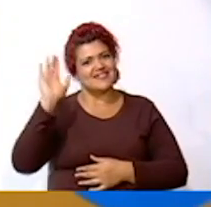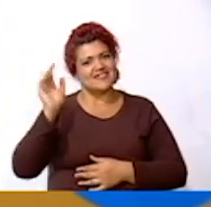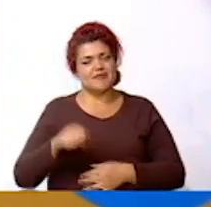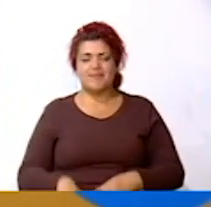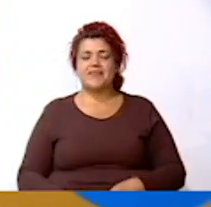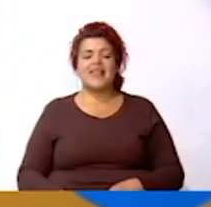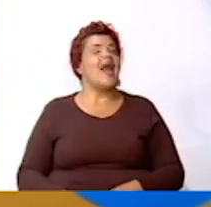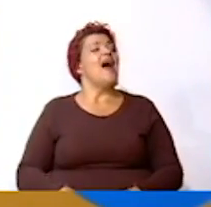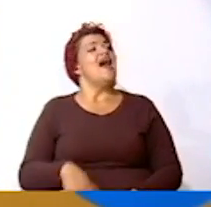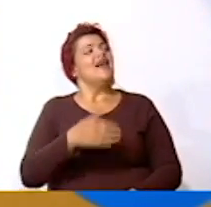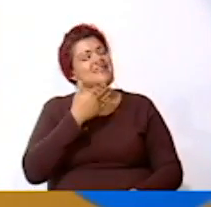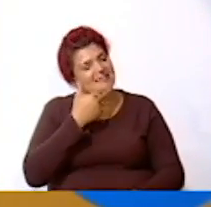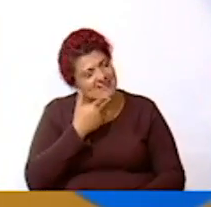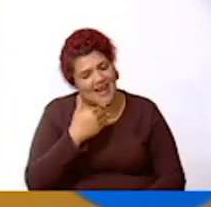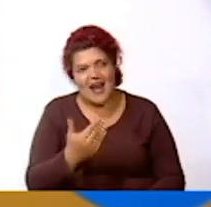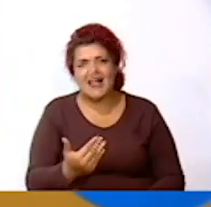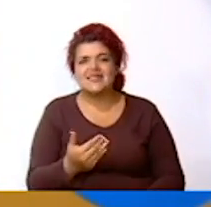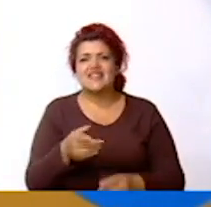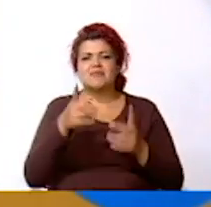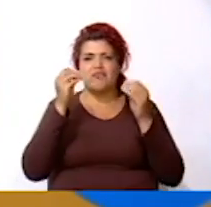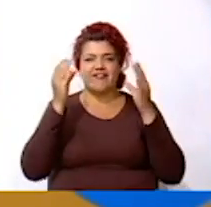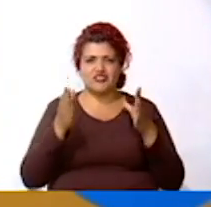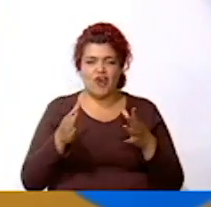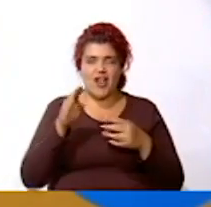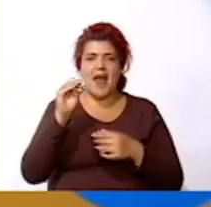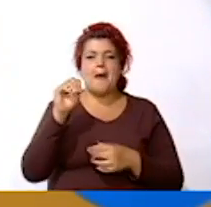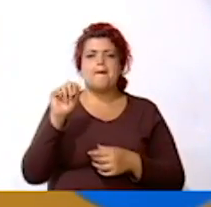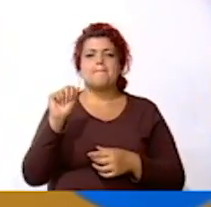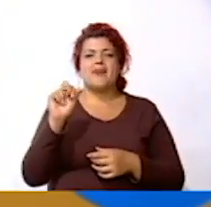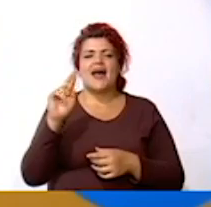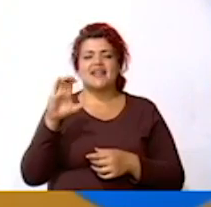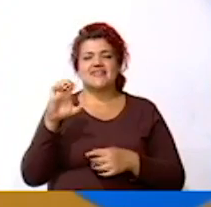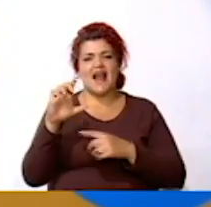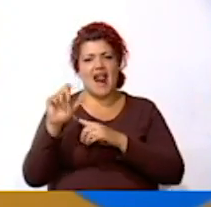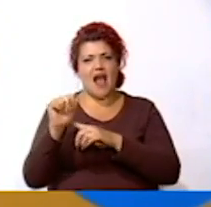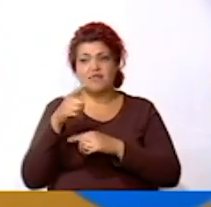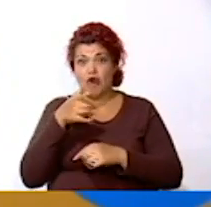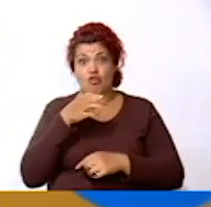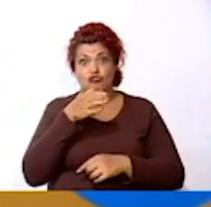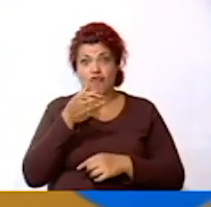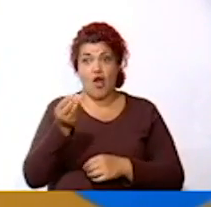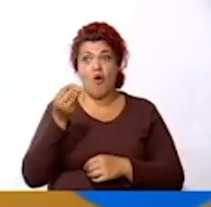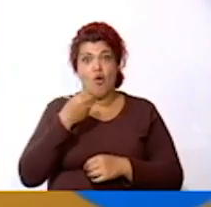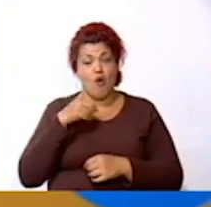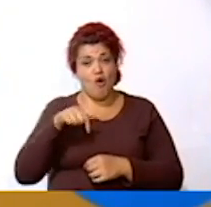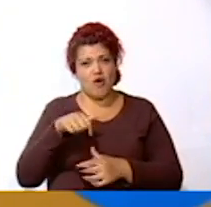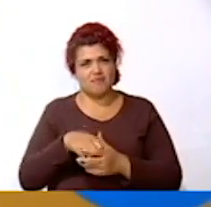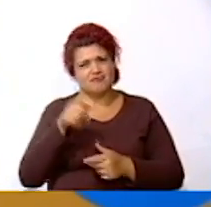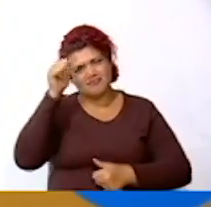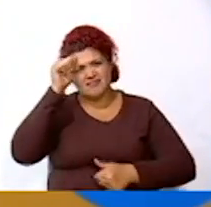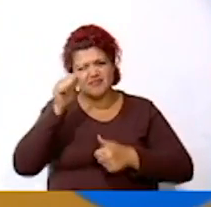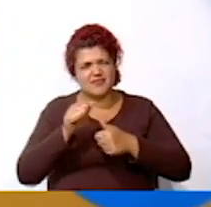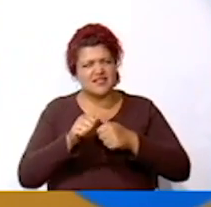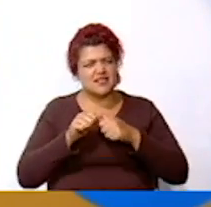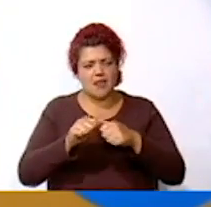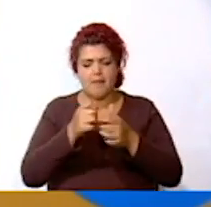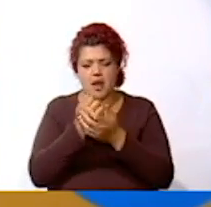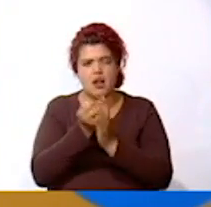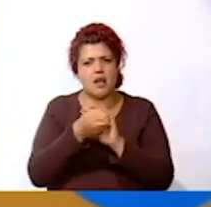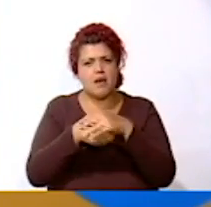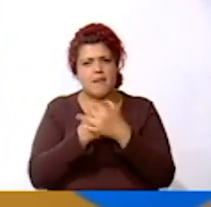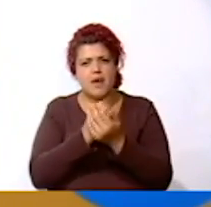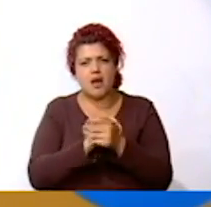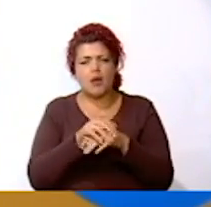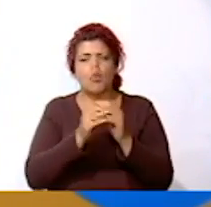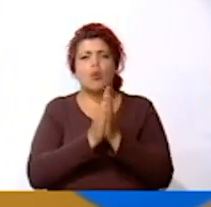Gracias a la profesora Marcela por todos esos consejos que hoy nos ha dado. Recuerden siempre lavarse las manos, usar